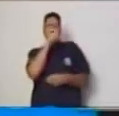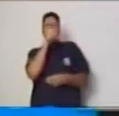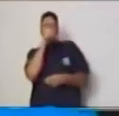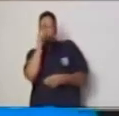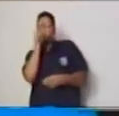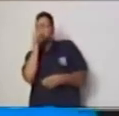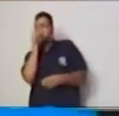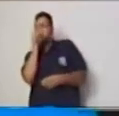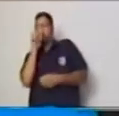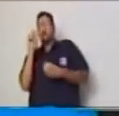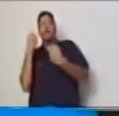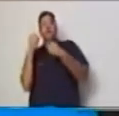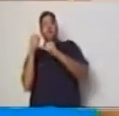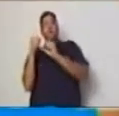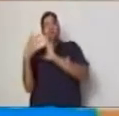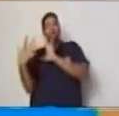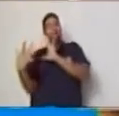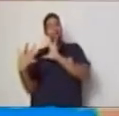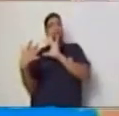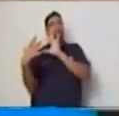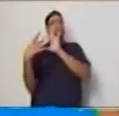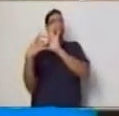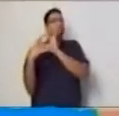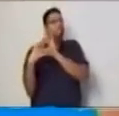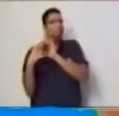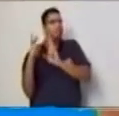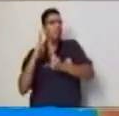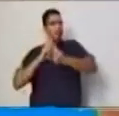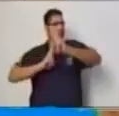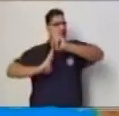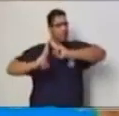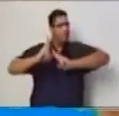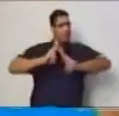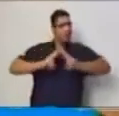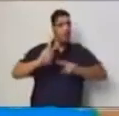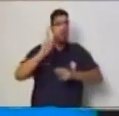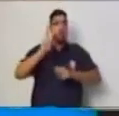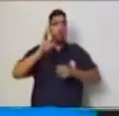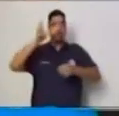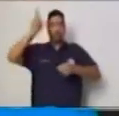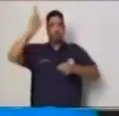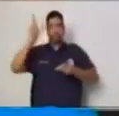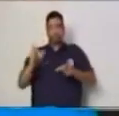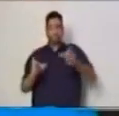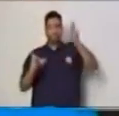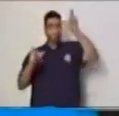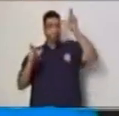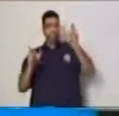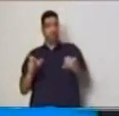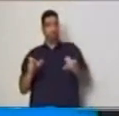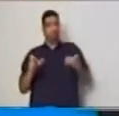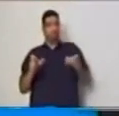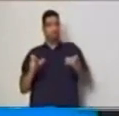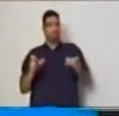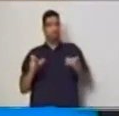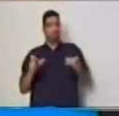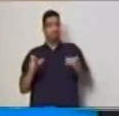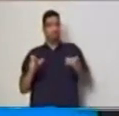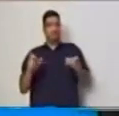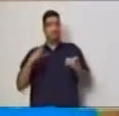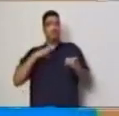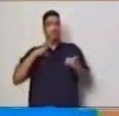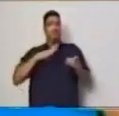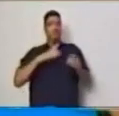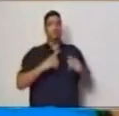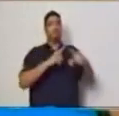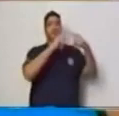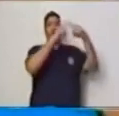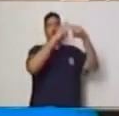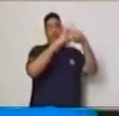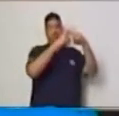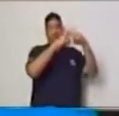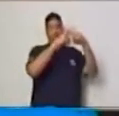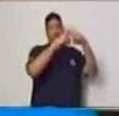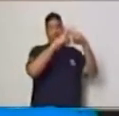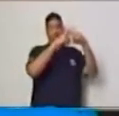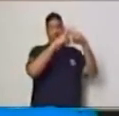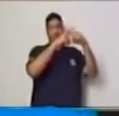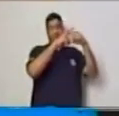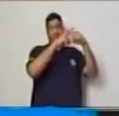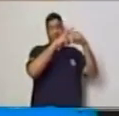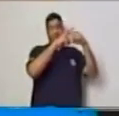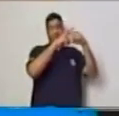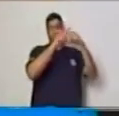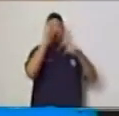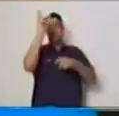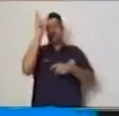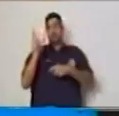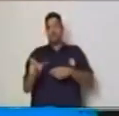vamos a hacer una relación de dos columnas en donde existe X y donde existe